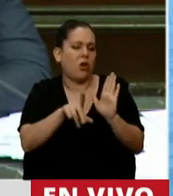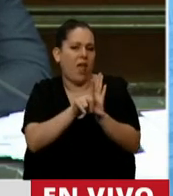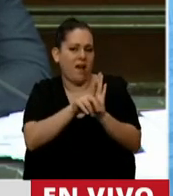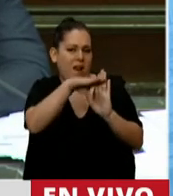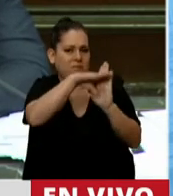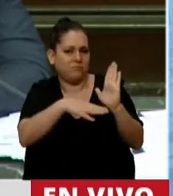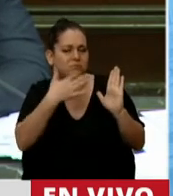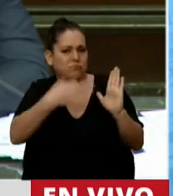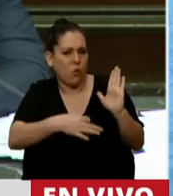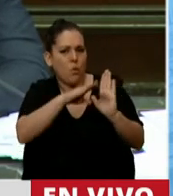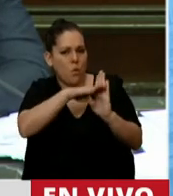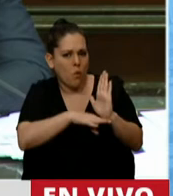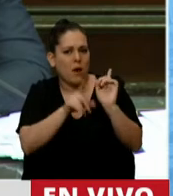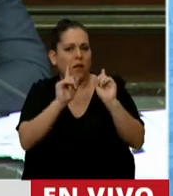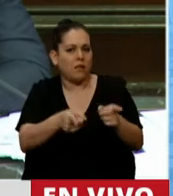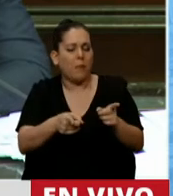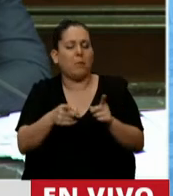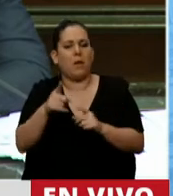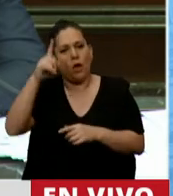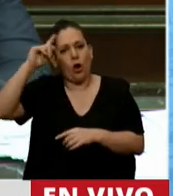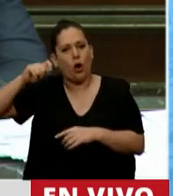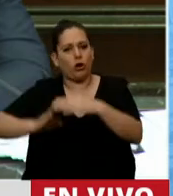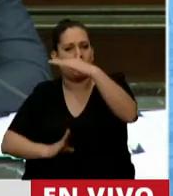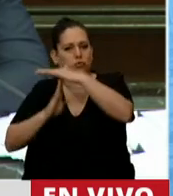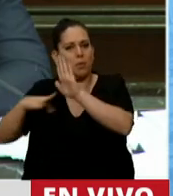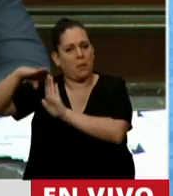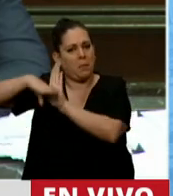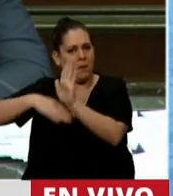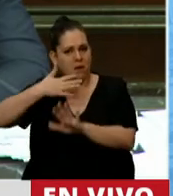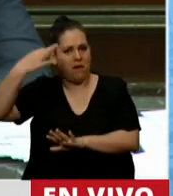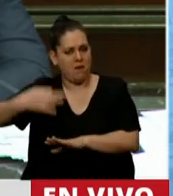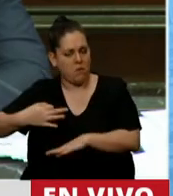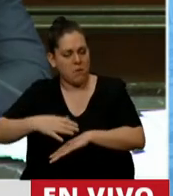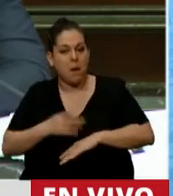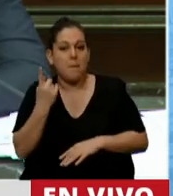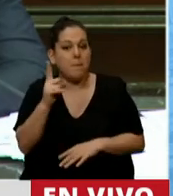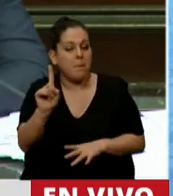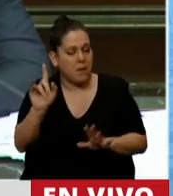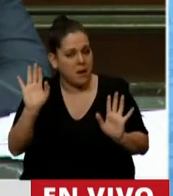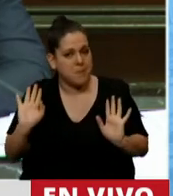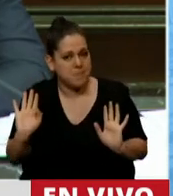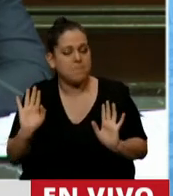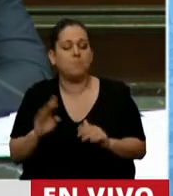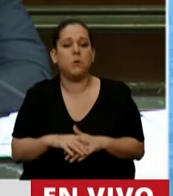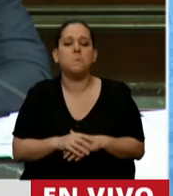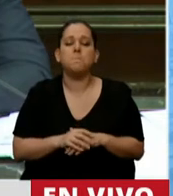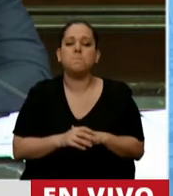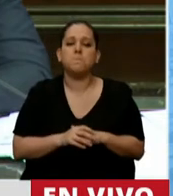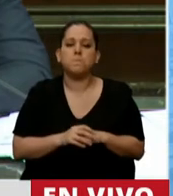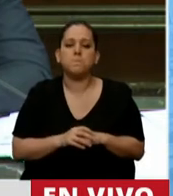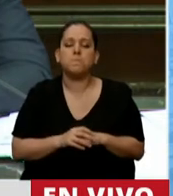de acuerdo con los parámetros fijados por la Corte Suprema. Y, sin embargo, al mismo tiempo,